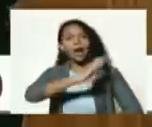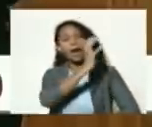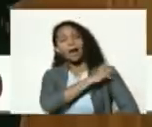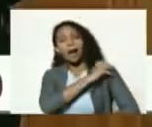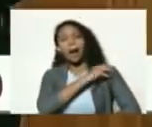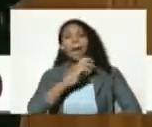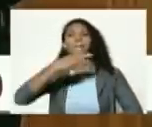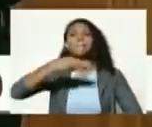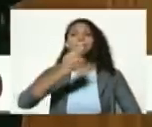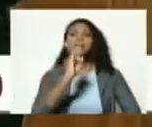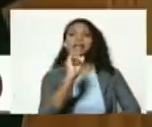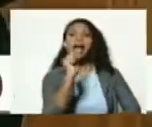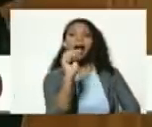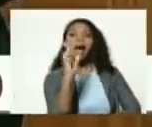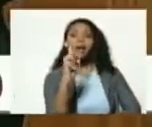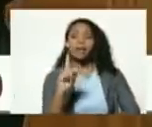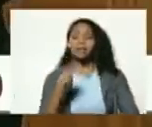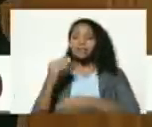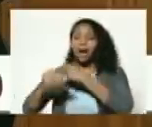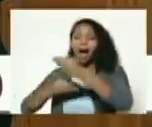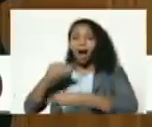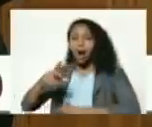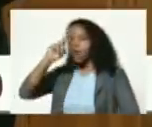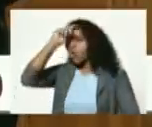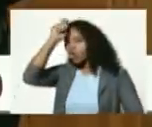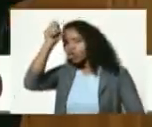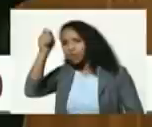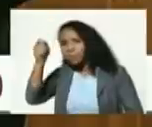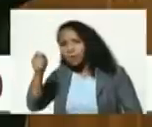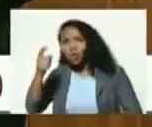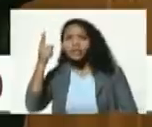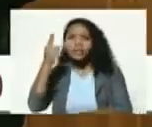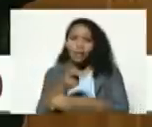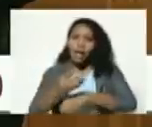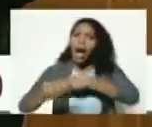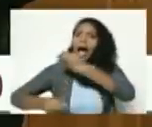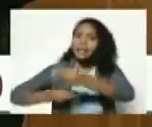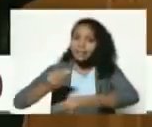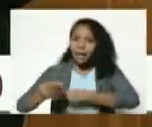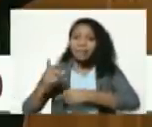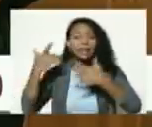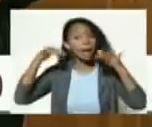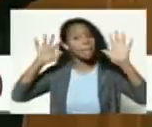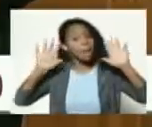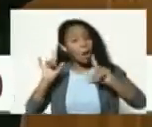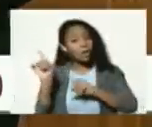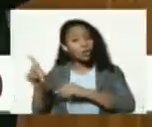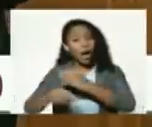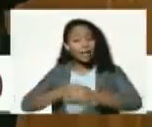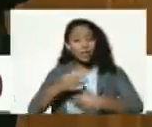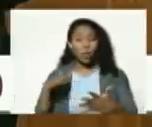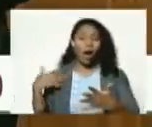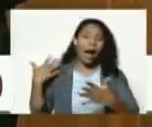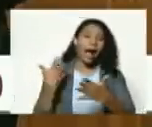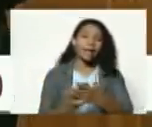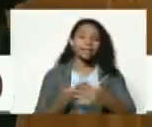se le haga el reconocimiento que debe hacerse sin embargo eso ha sido hasta ahora